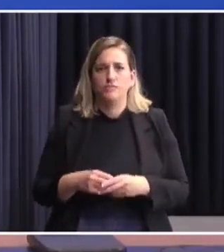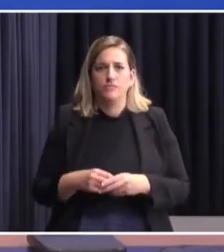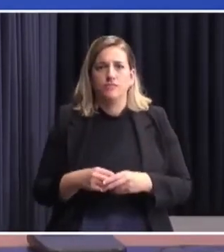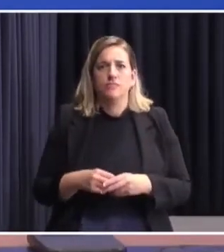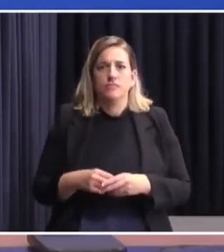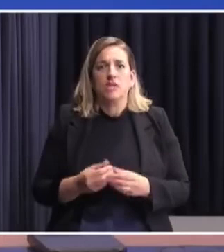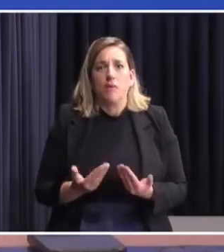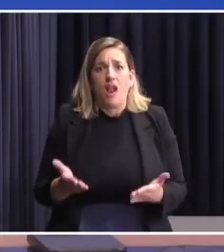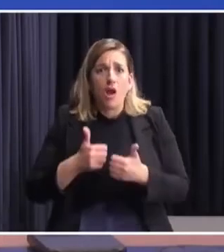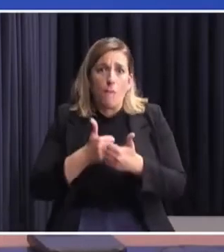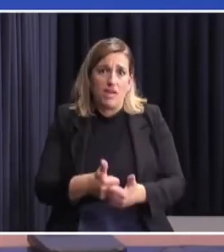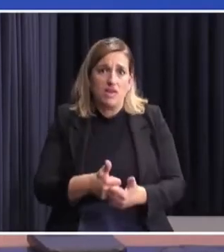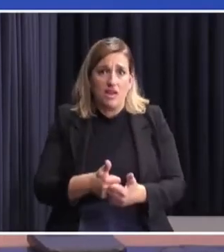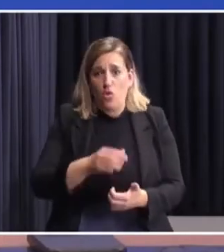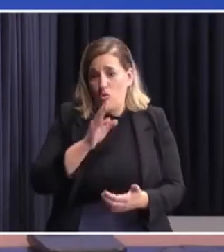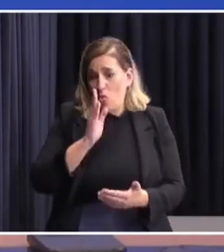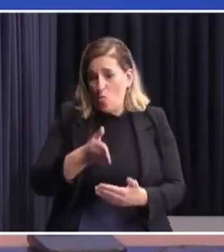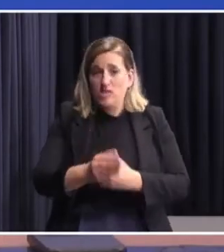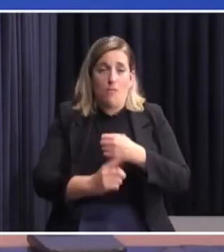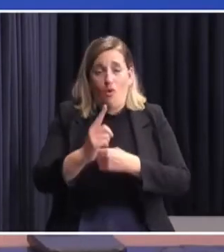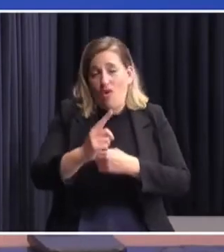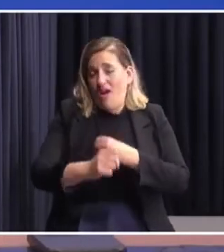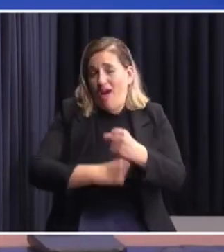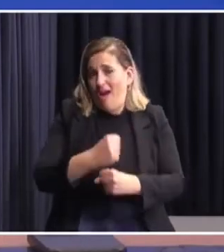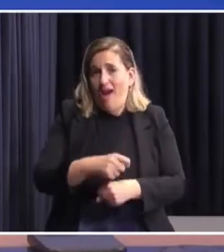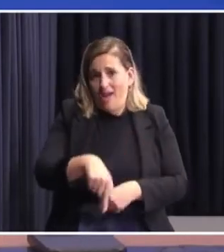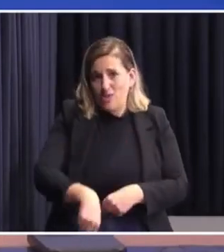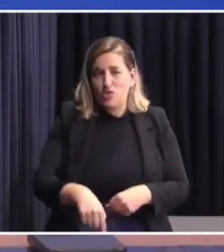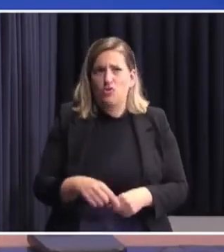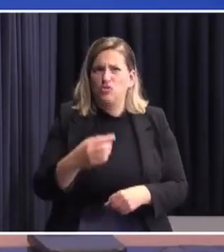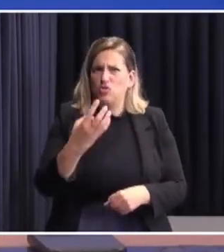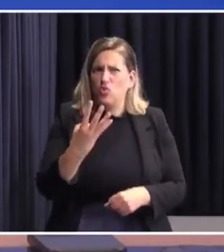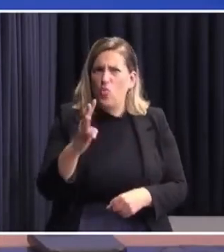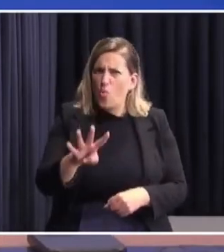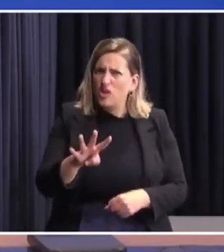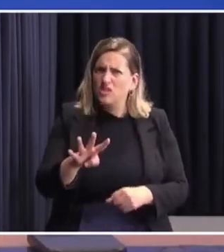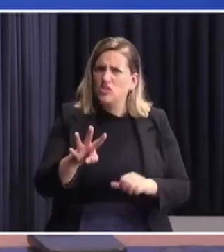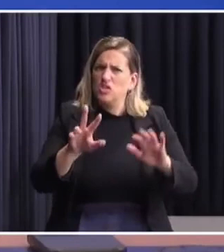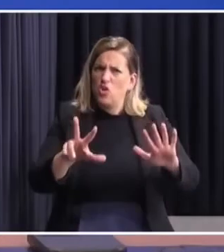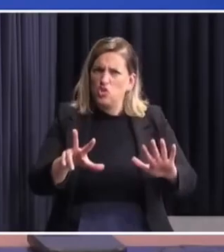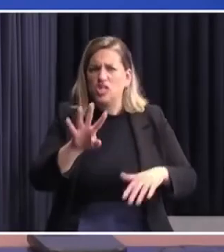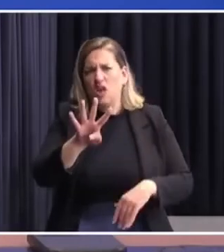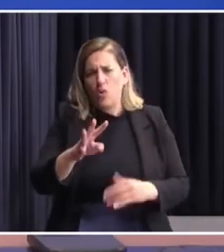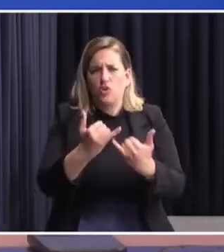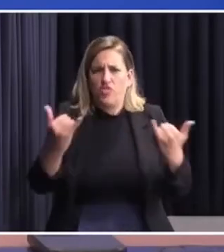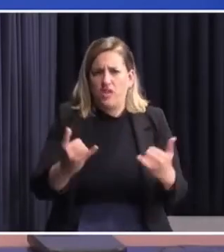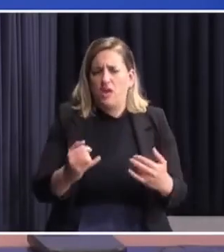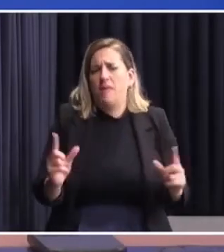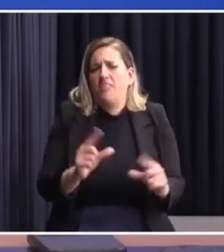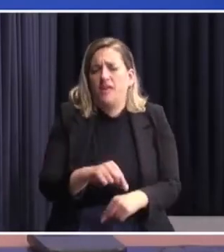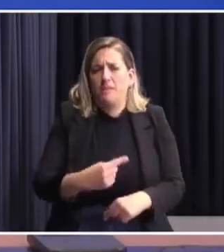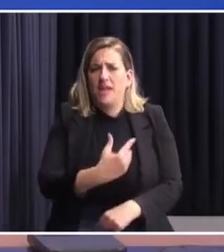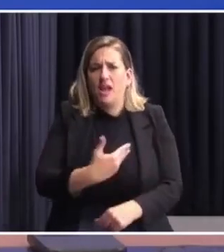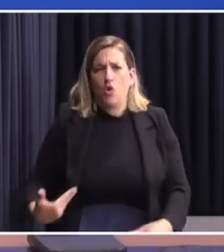que van a acompañarnos en lo que queda en estos 484 días, creo que restan,